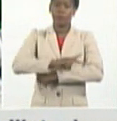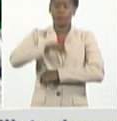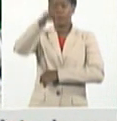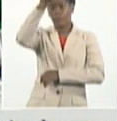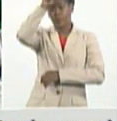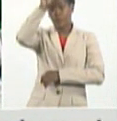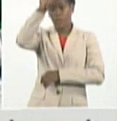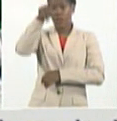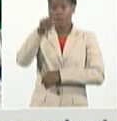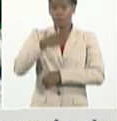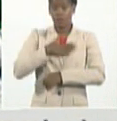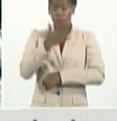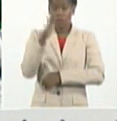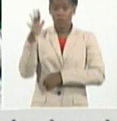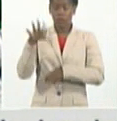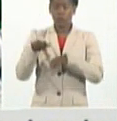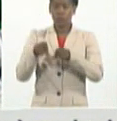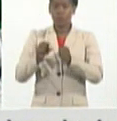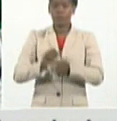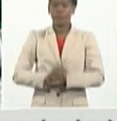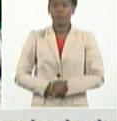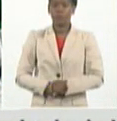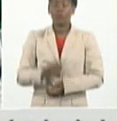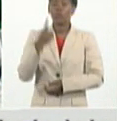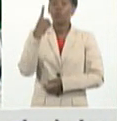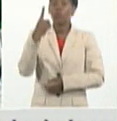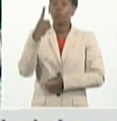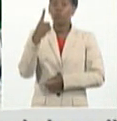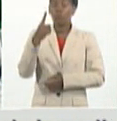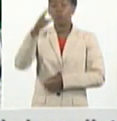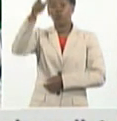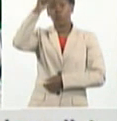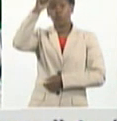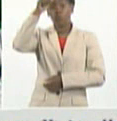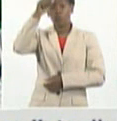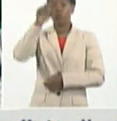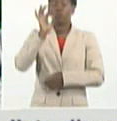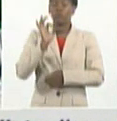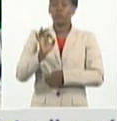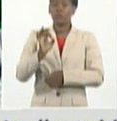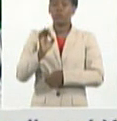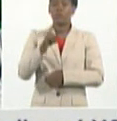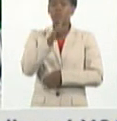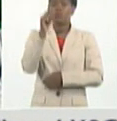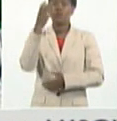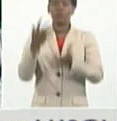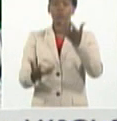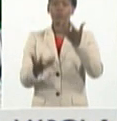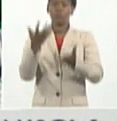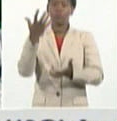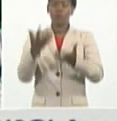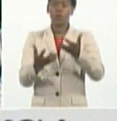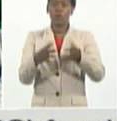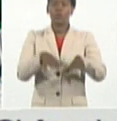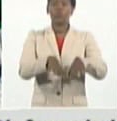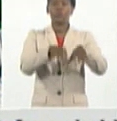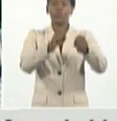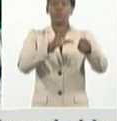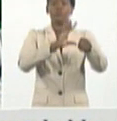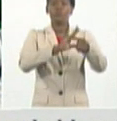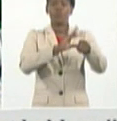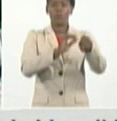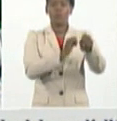también un congurés como consecuencia de la transmisión autóctona en ciego Cienfuegos, una eslovaca como consecuencia